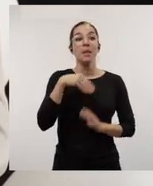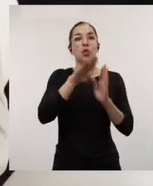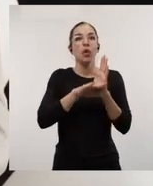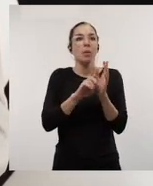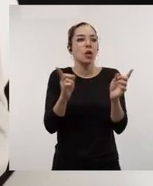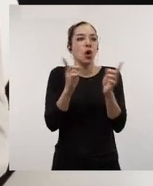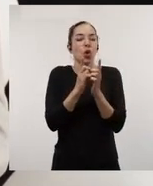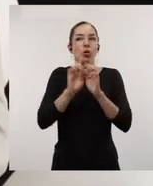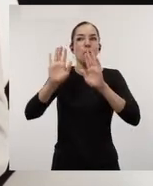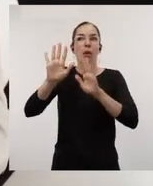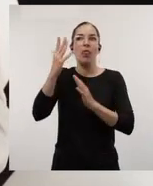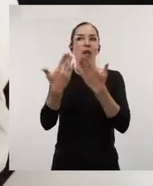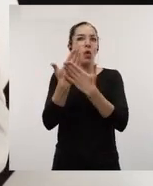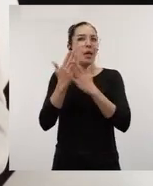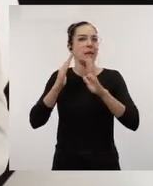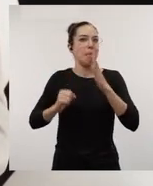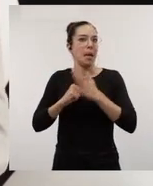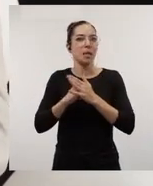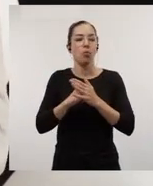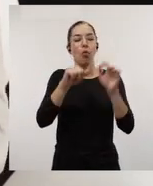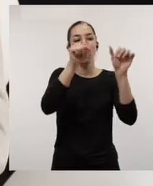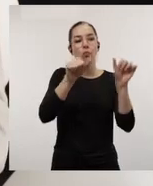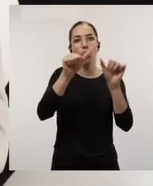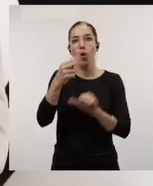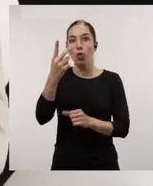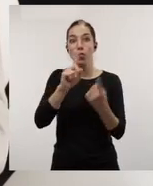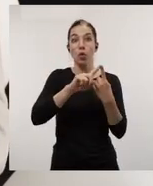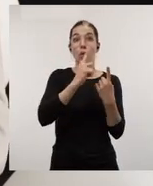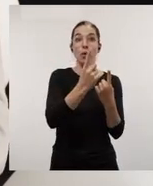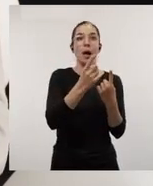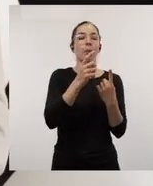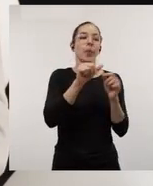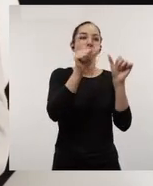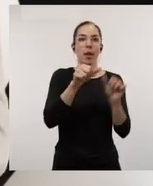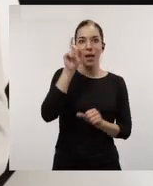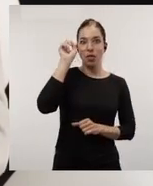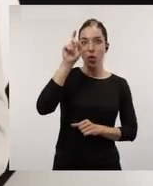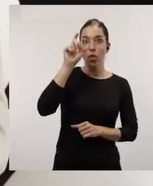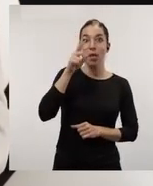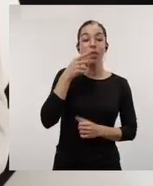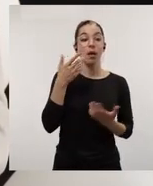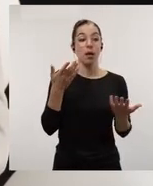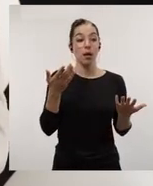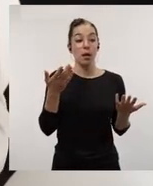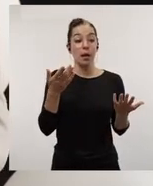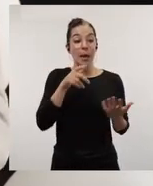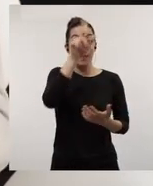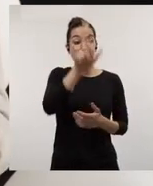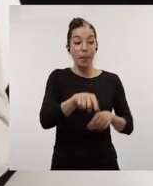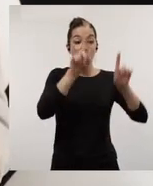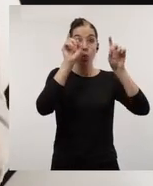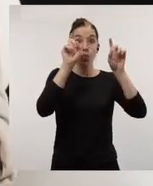programas son estancias cortas de cinco días máximo y hay dos modalidades. Una es la modalidad de docencia, donde